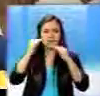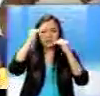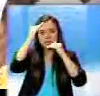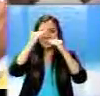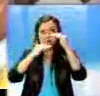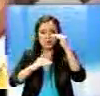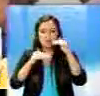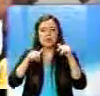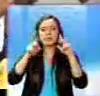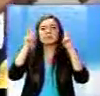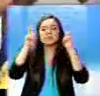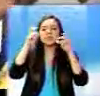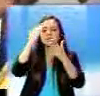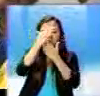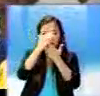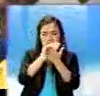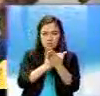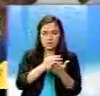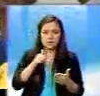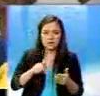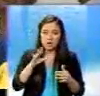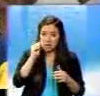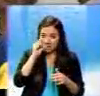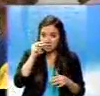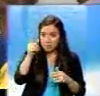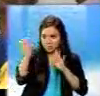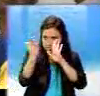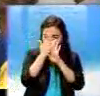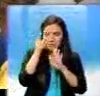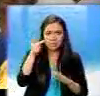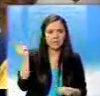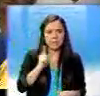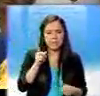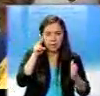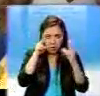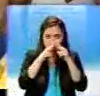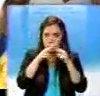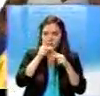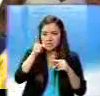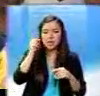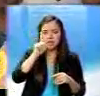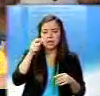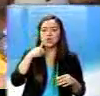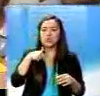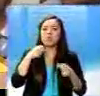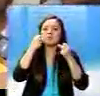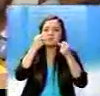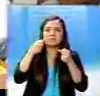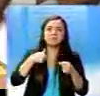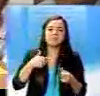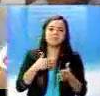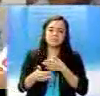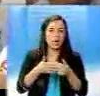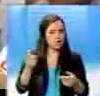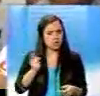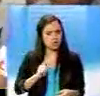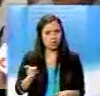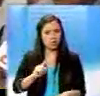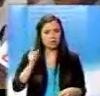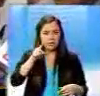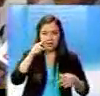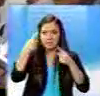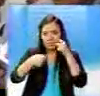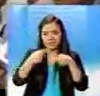Nosotros hablamos de temas... A mí me gustaría que antes de que usted hablara esto, conociera este documento. Y se diera cuenta usted, específicamente,